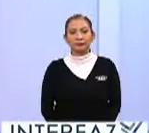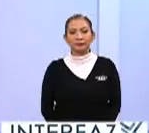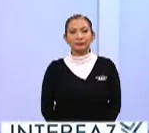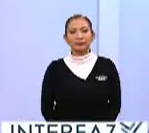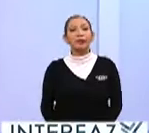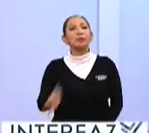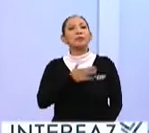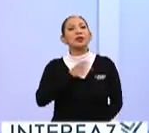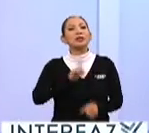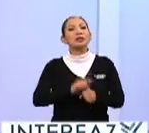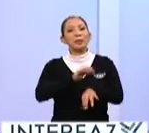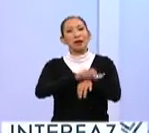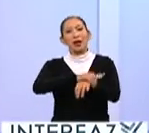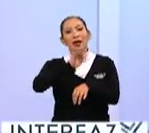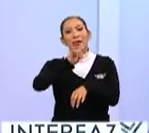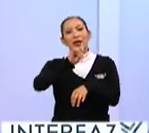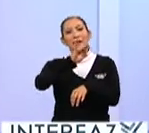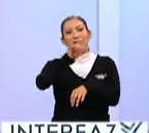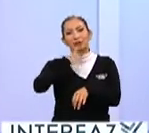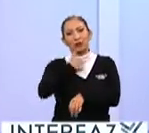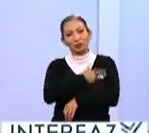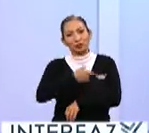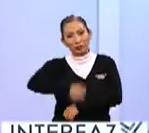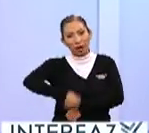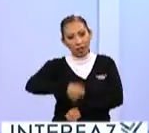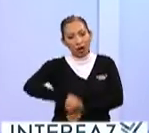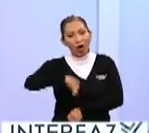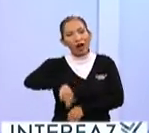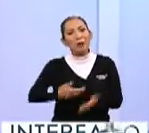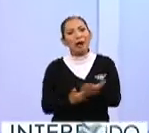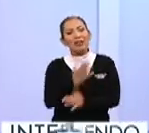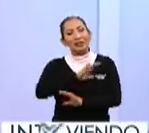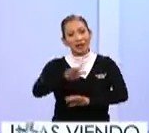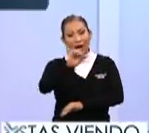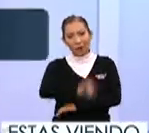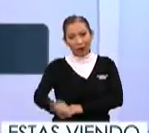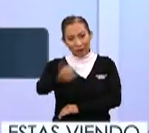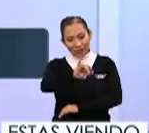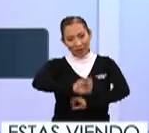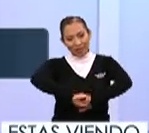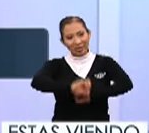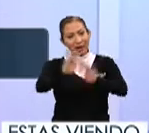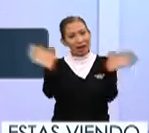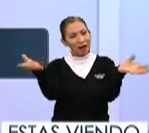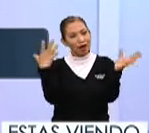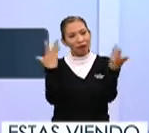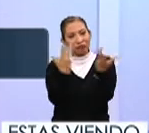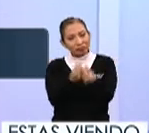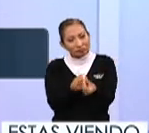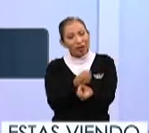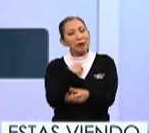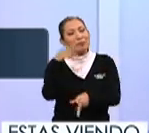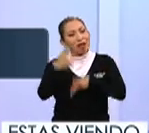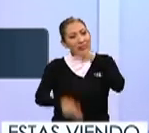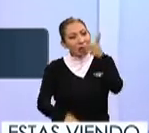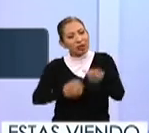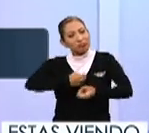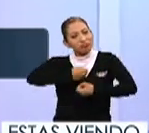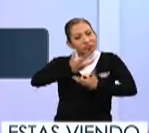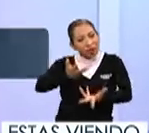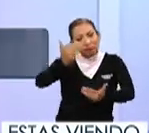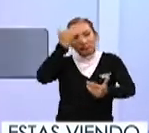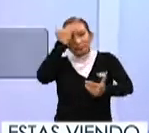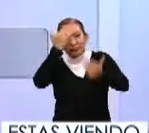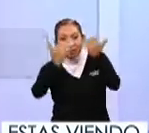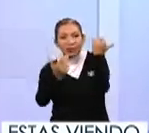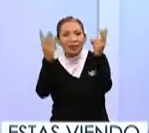Muy buenos días amigos de Interfaces, un placer saludarlos esta mañana ya de jueves y por supuesto estar con ustedes dialogando, expresando,